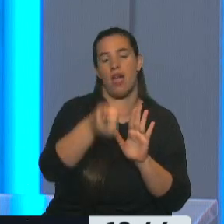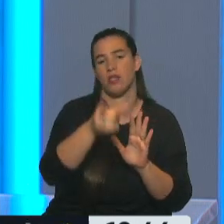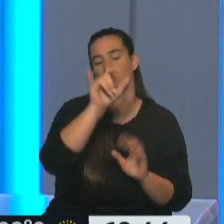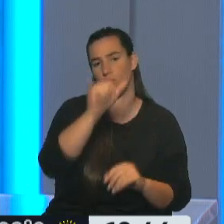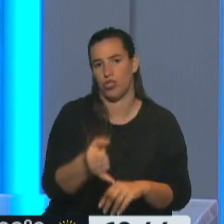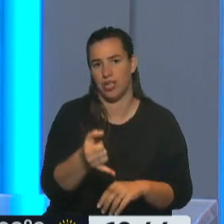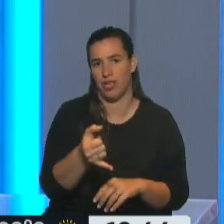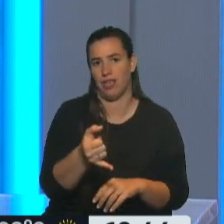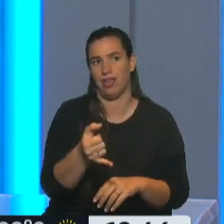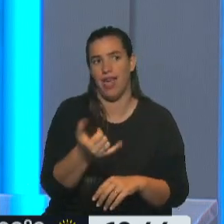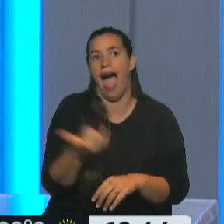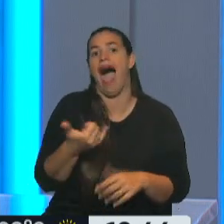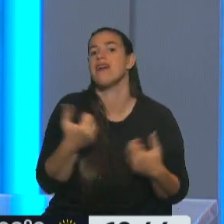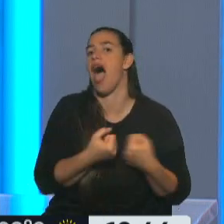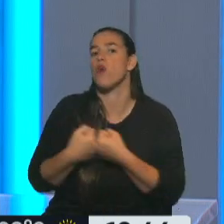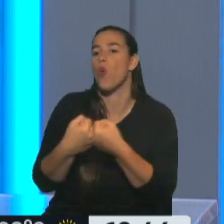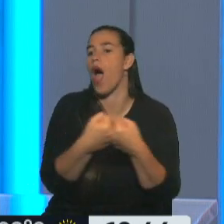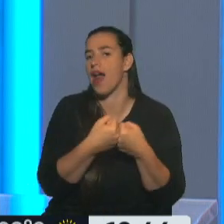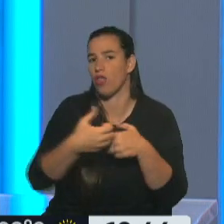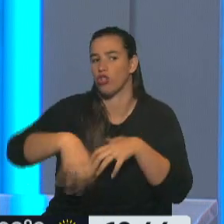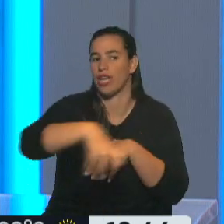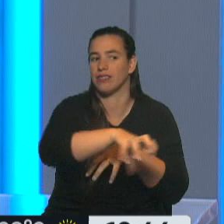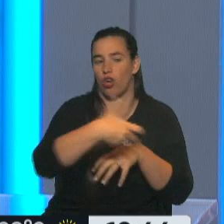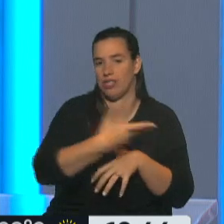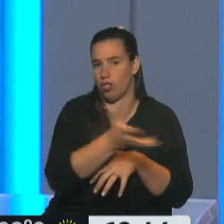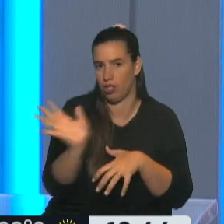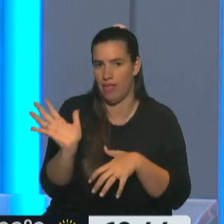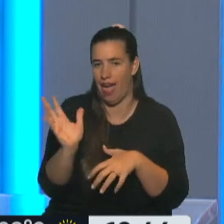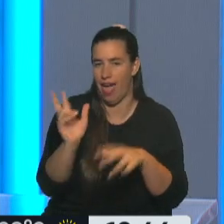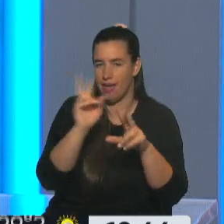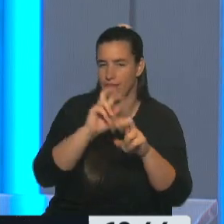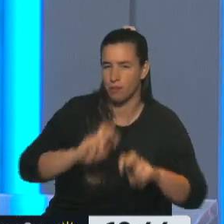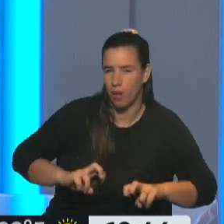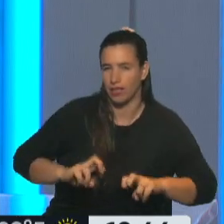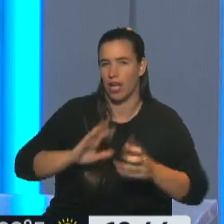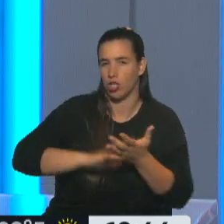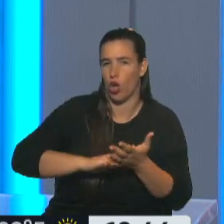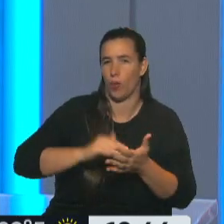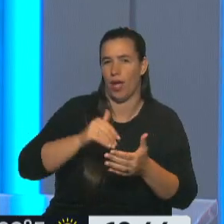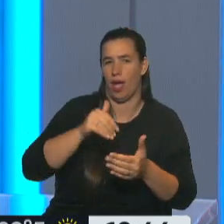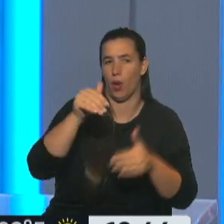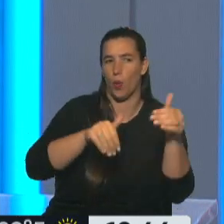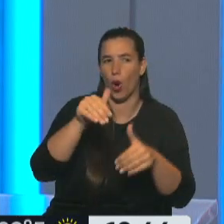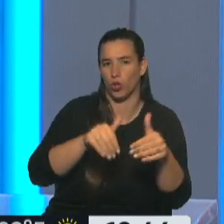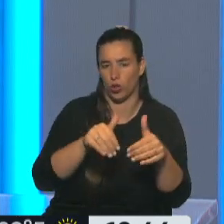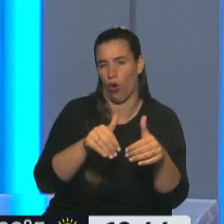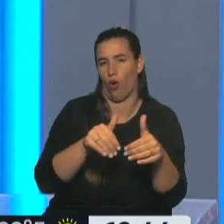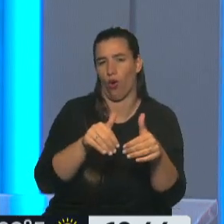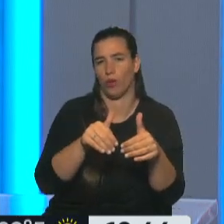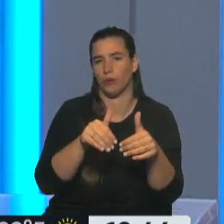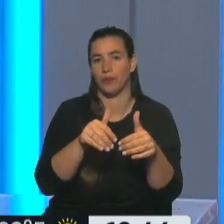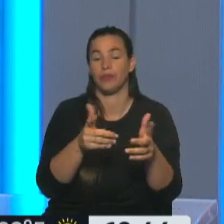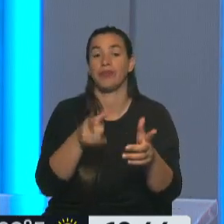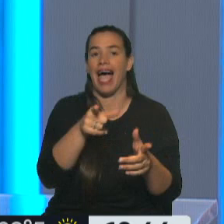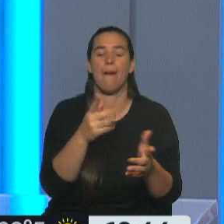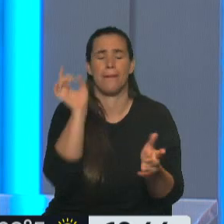consenso en sectores de la sociedad civil que investiga la cuestión del voto electrónico. No, perdón, propone la boleta única electrónica